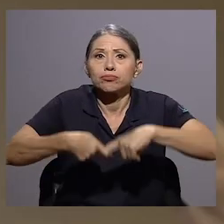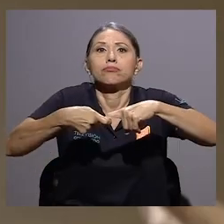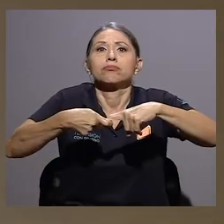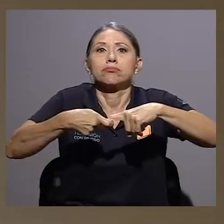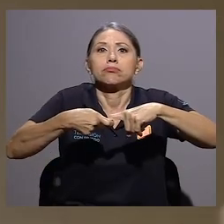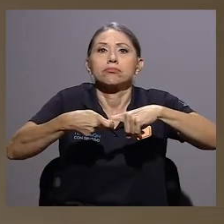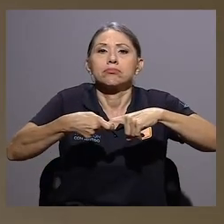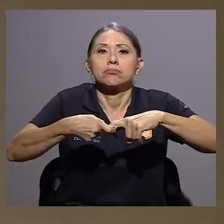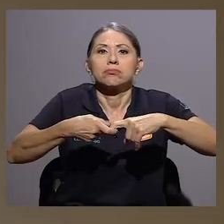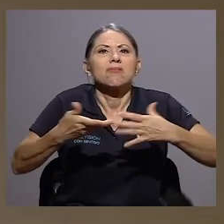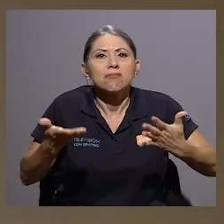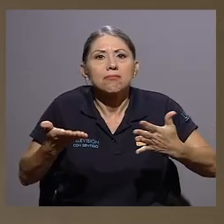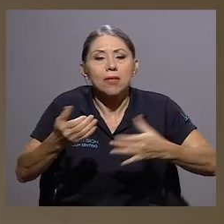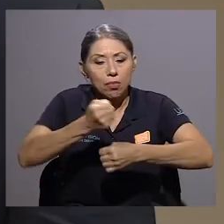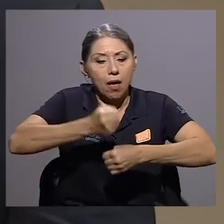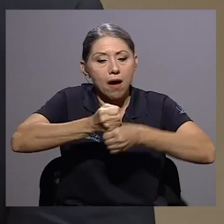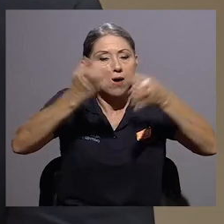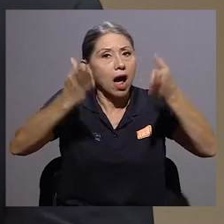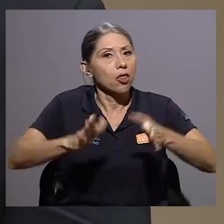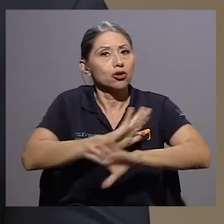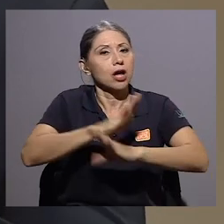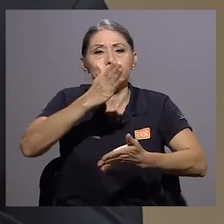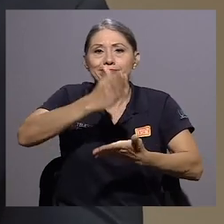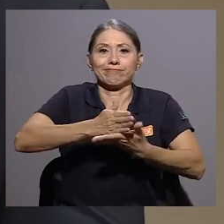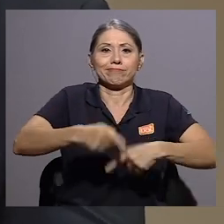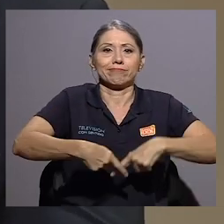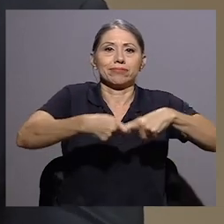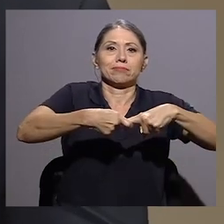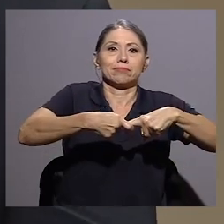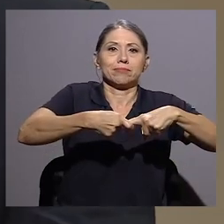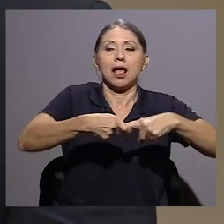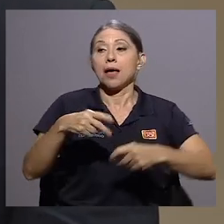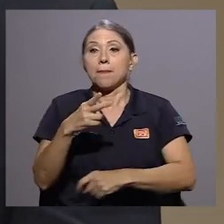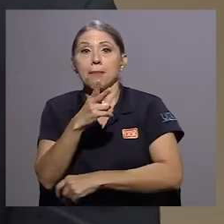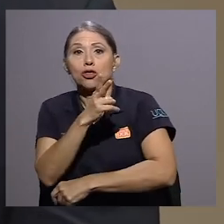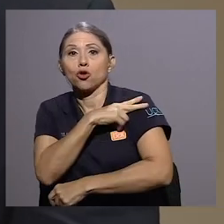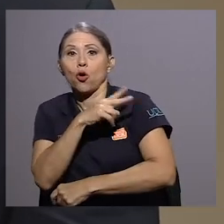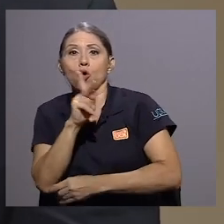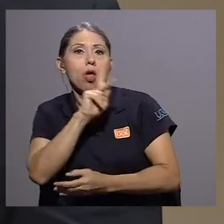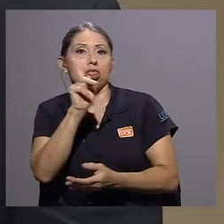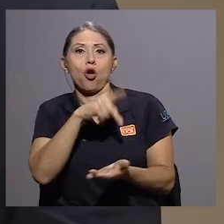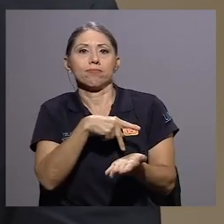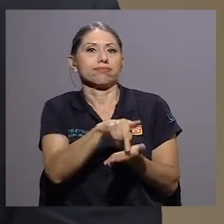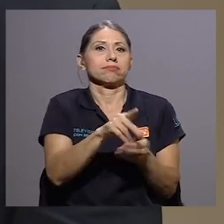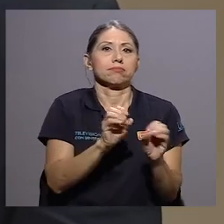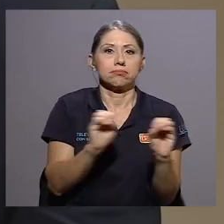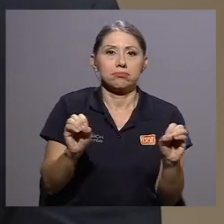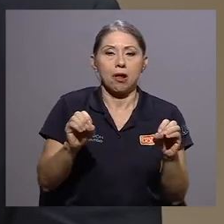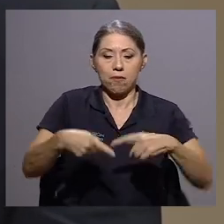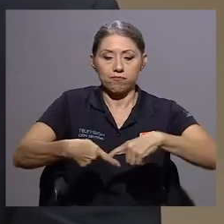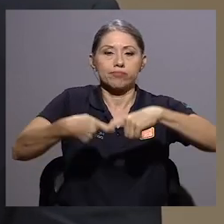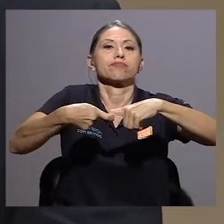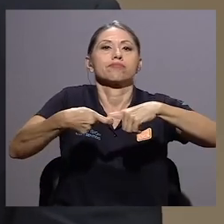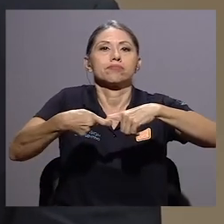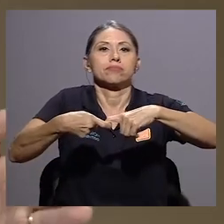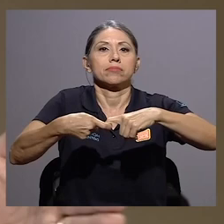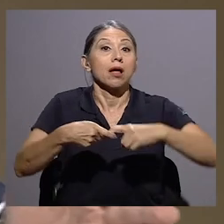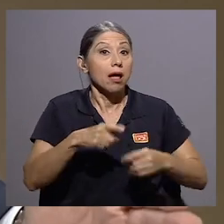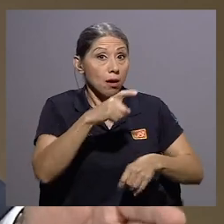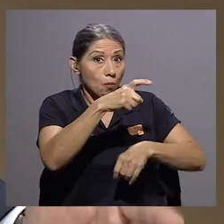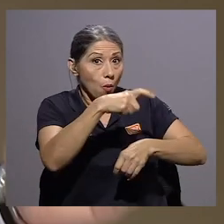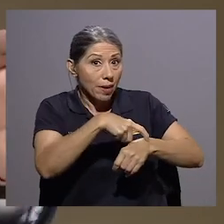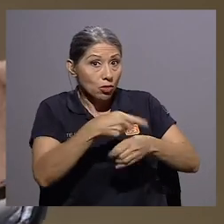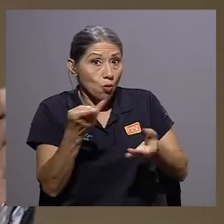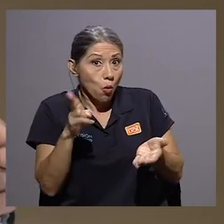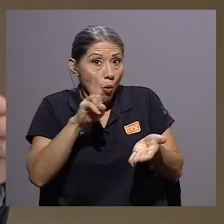La prestación del trabajo por parte del trabajador y el pago del salario por parte del patrono. Ok. En